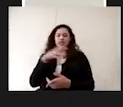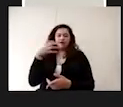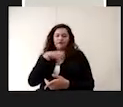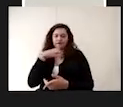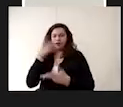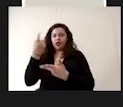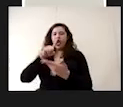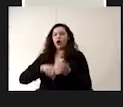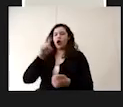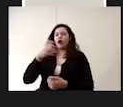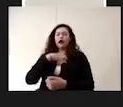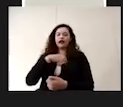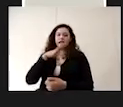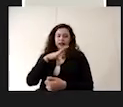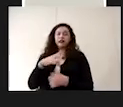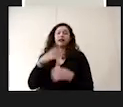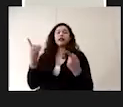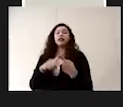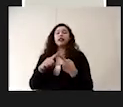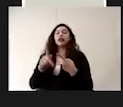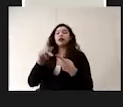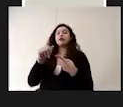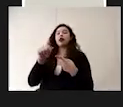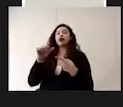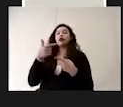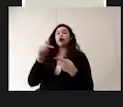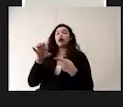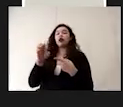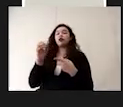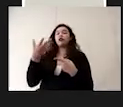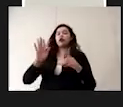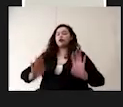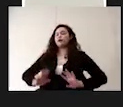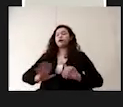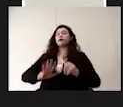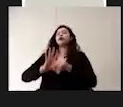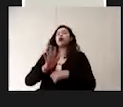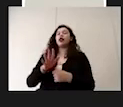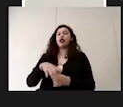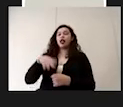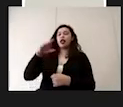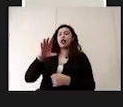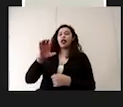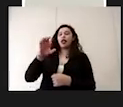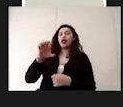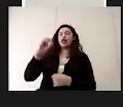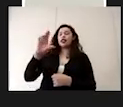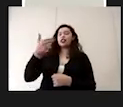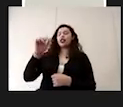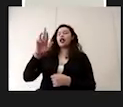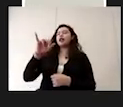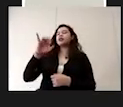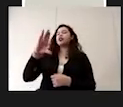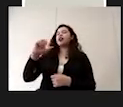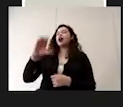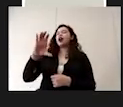Y un patógeno muy característico que es la Escherichia coli. Dentro de las características